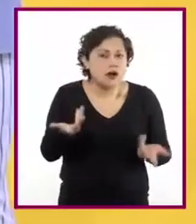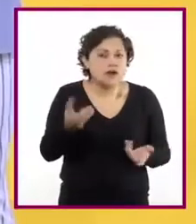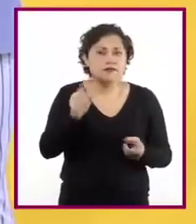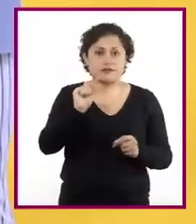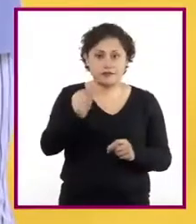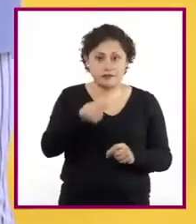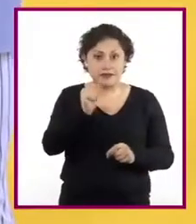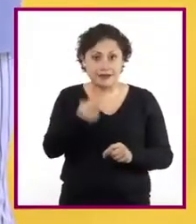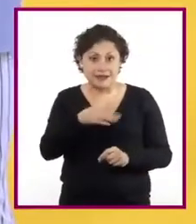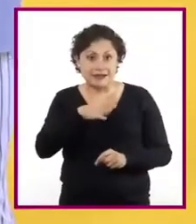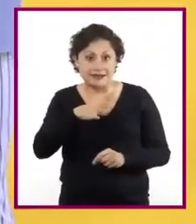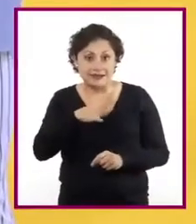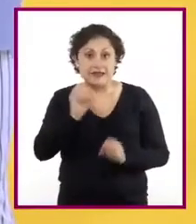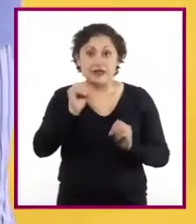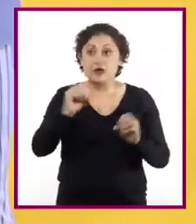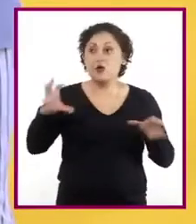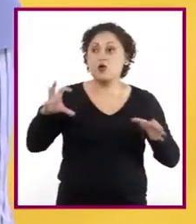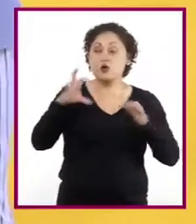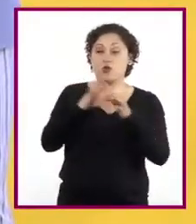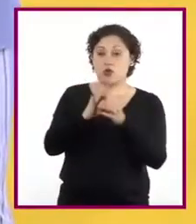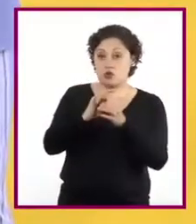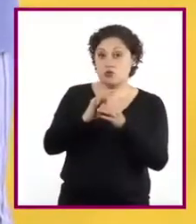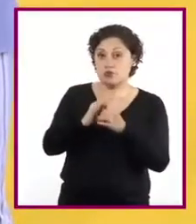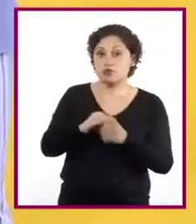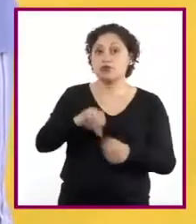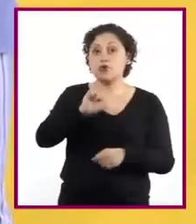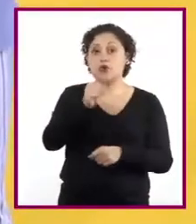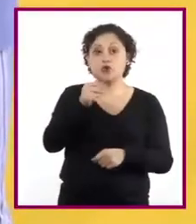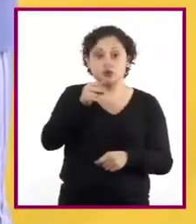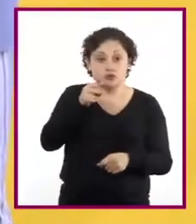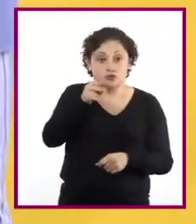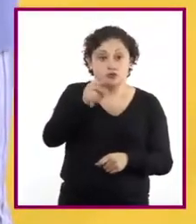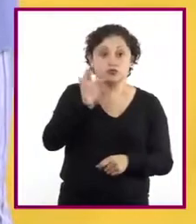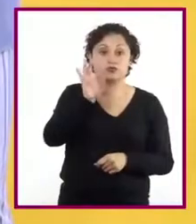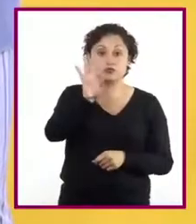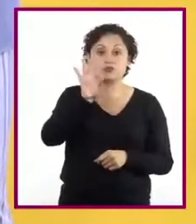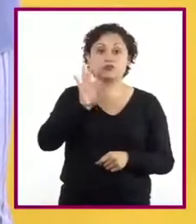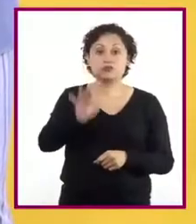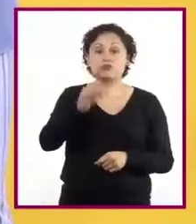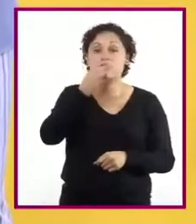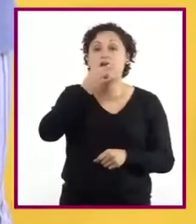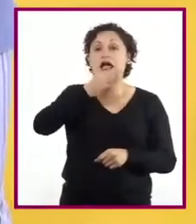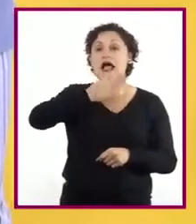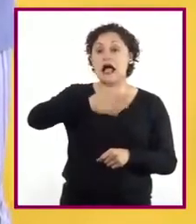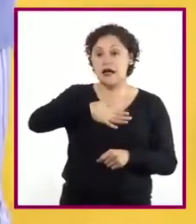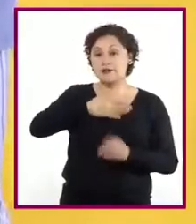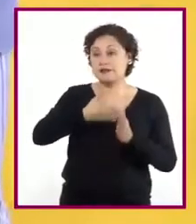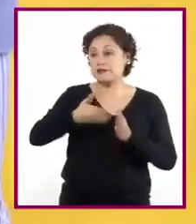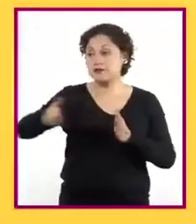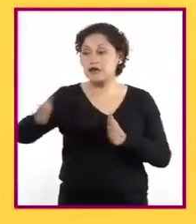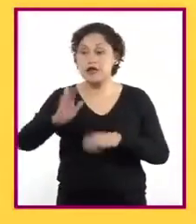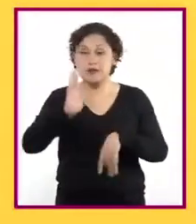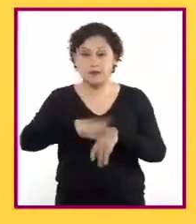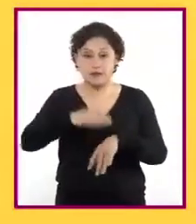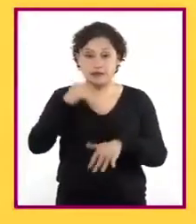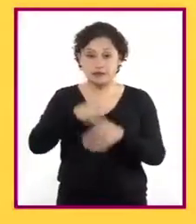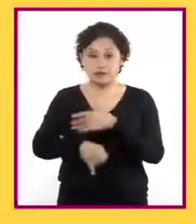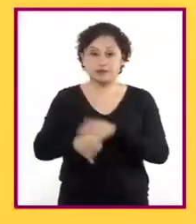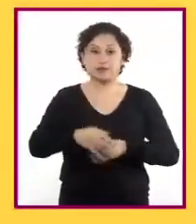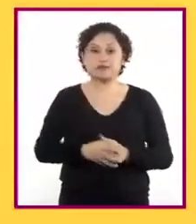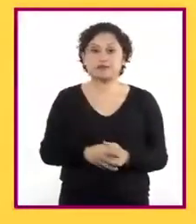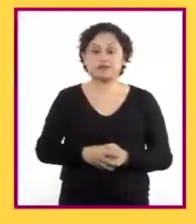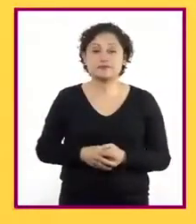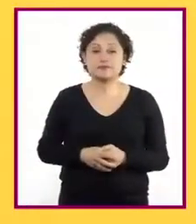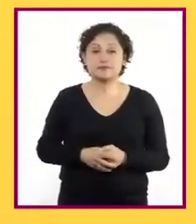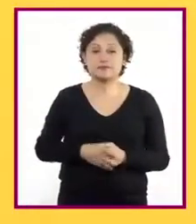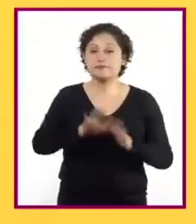o con ciertas palabras de enlace. Mientras que los dos puntos anuncian o presentan información. Cuando